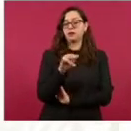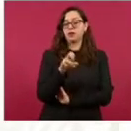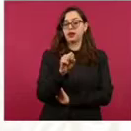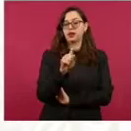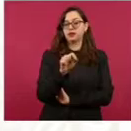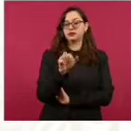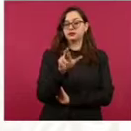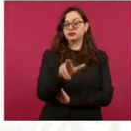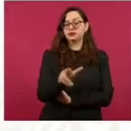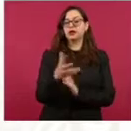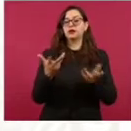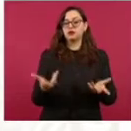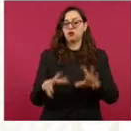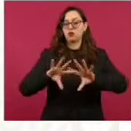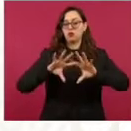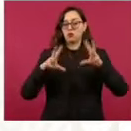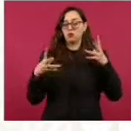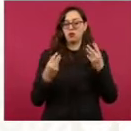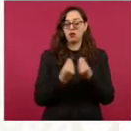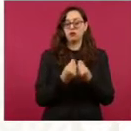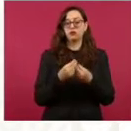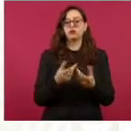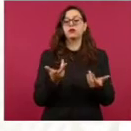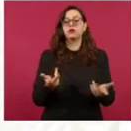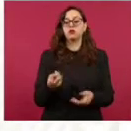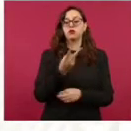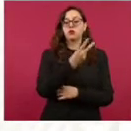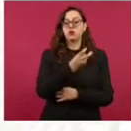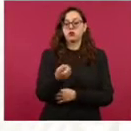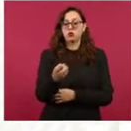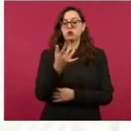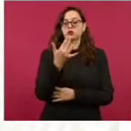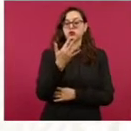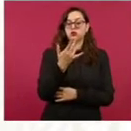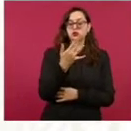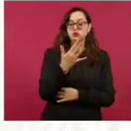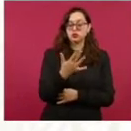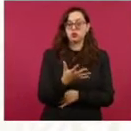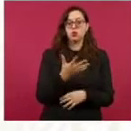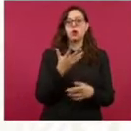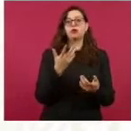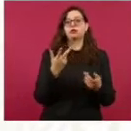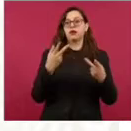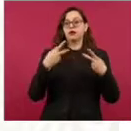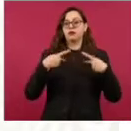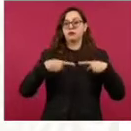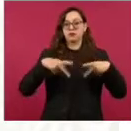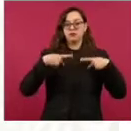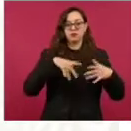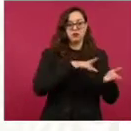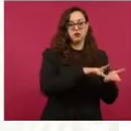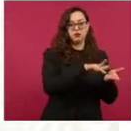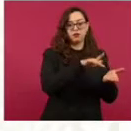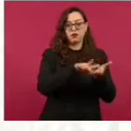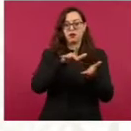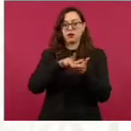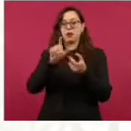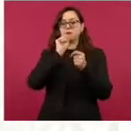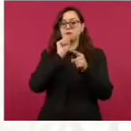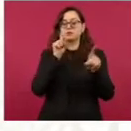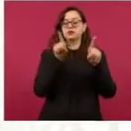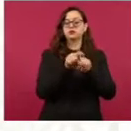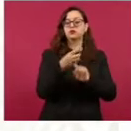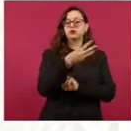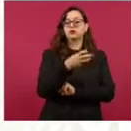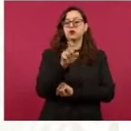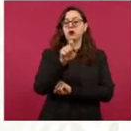Integral de Desarrollo del Tren Maya, aplica 250 obras sociales y entrega 324 viviendas nuevas